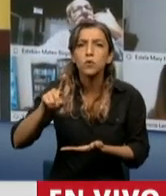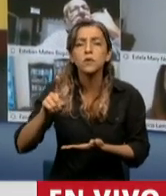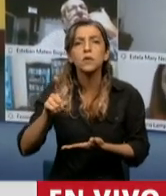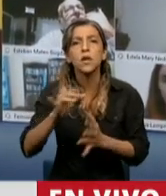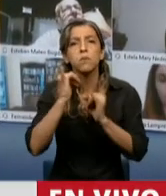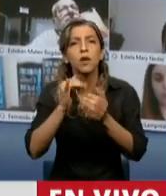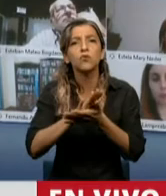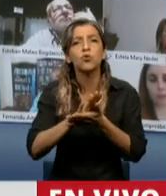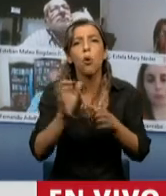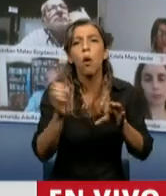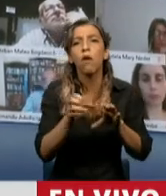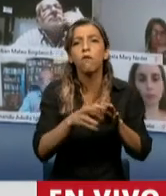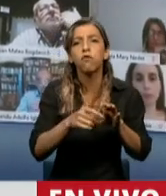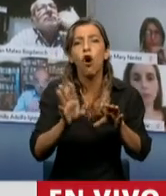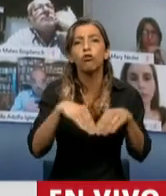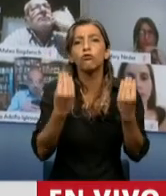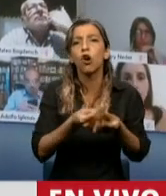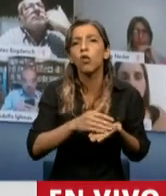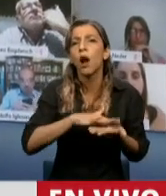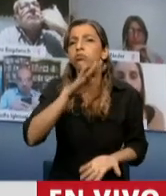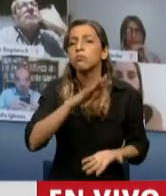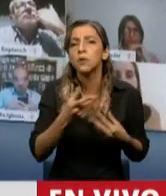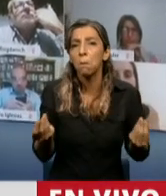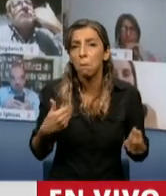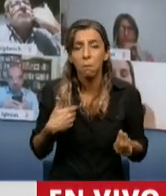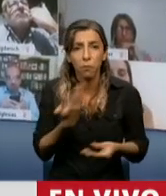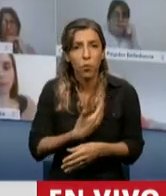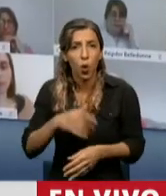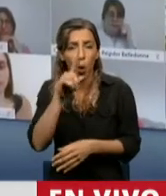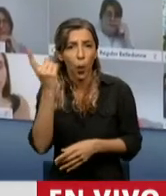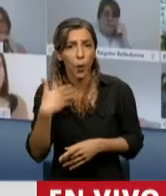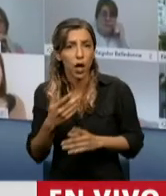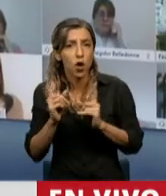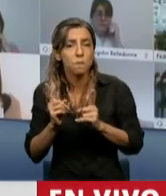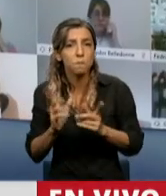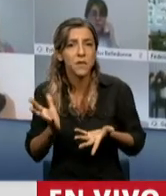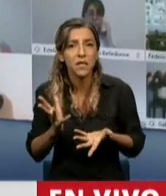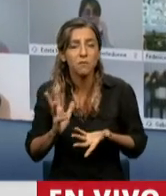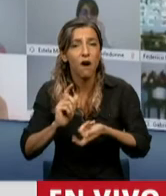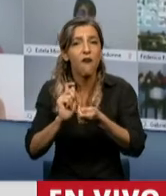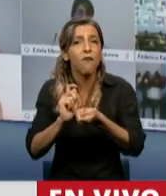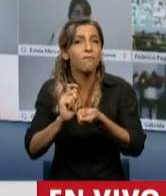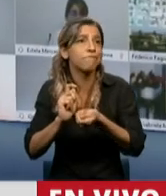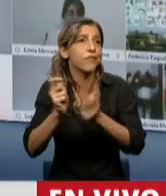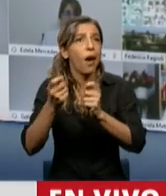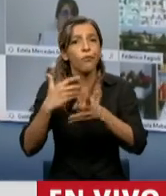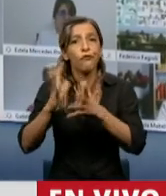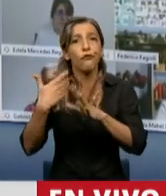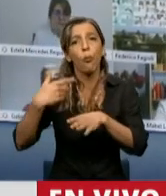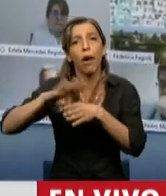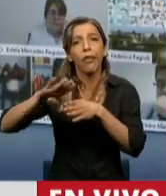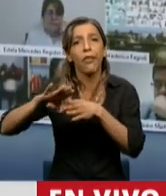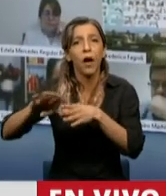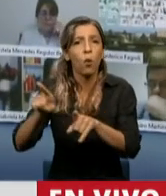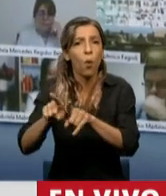Se habla del monto del fondo cuando el gobierno acaba de aplicarle la misma reestructuración de deuda que le aplicó a los acreedores y a los supuestos